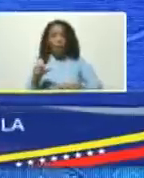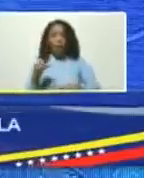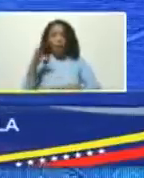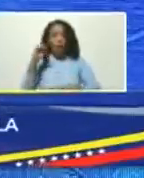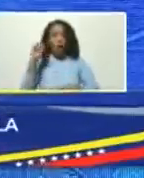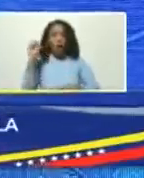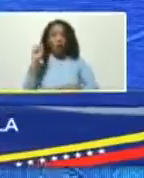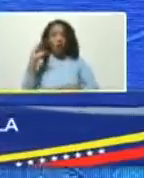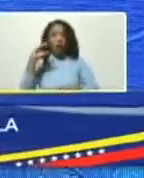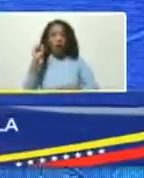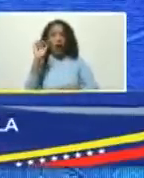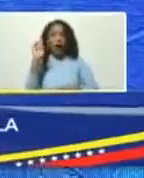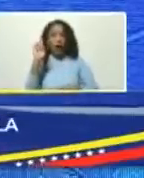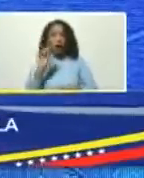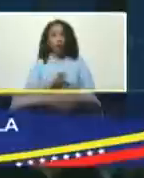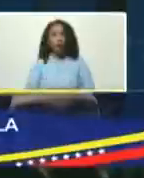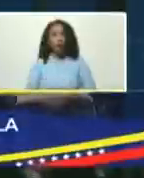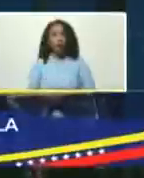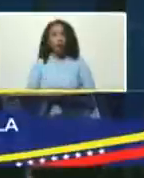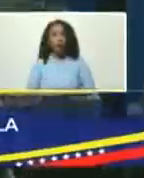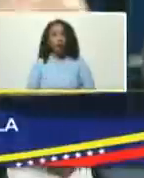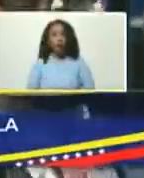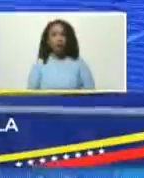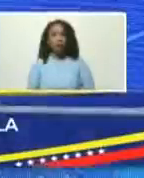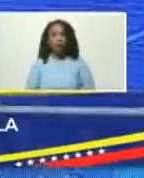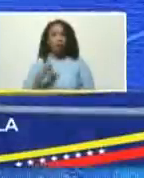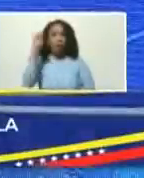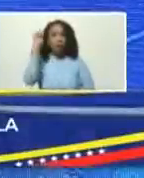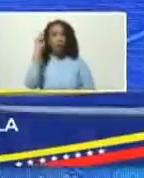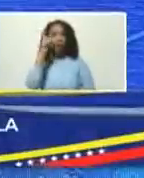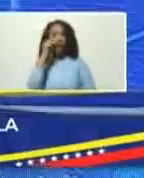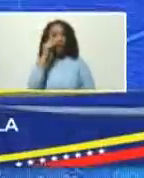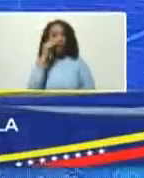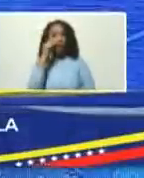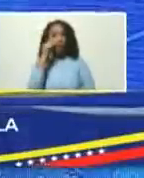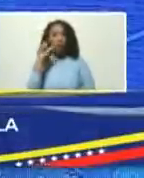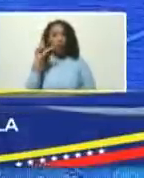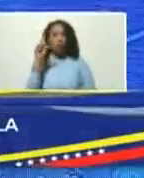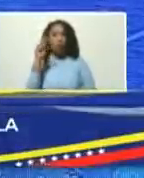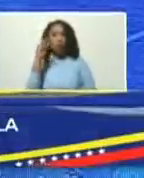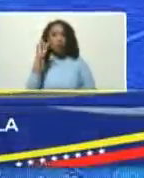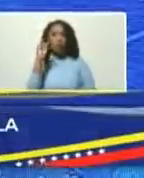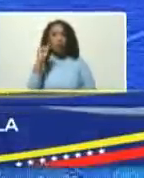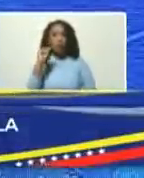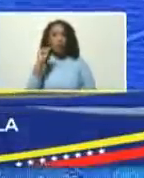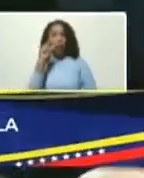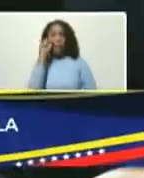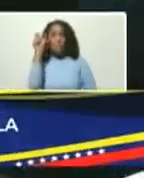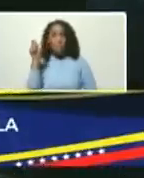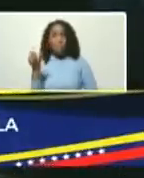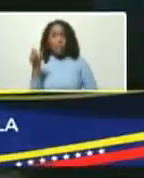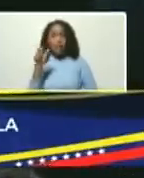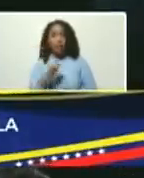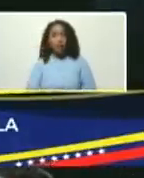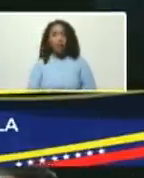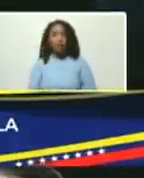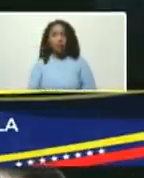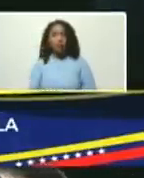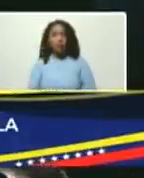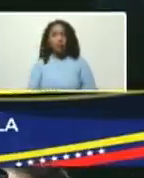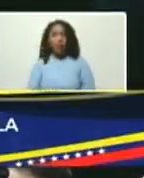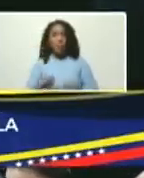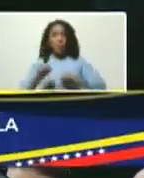bienvenido, Oscar Rondero, el diputado Luis Eduardo Martínez, de Acción